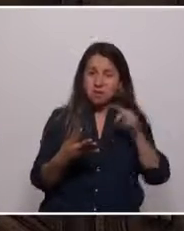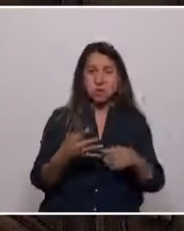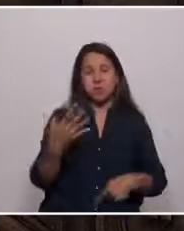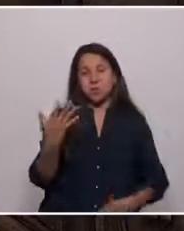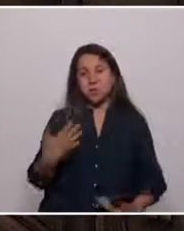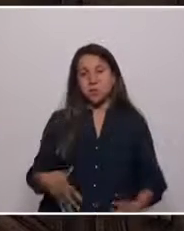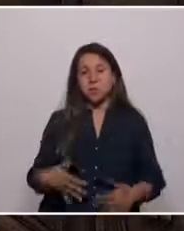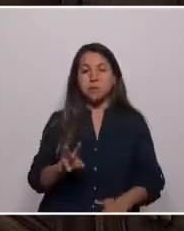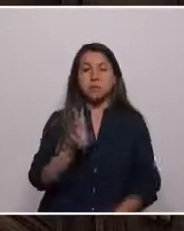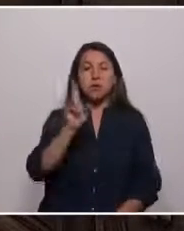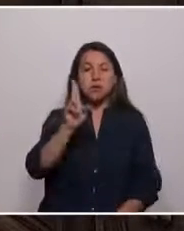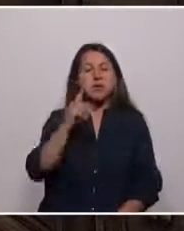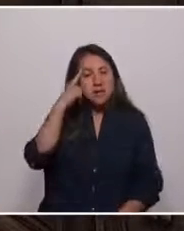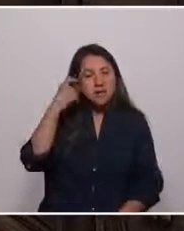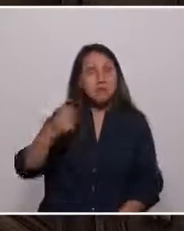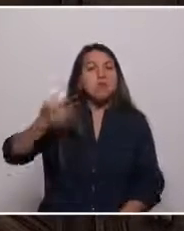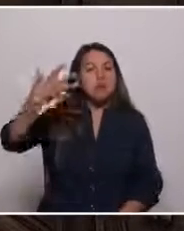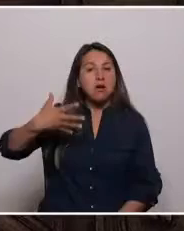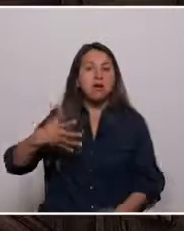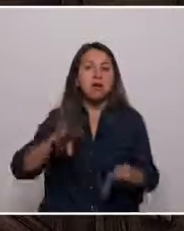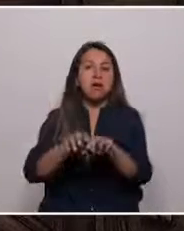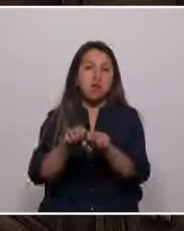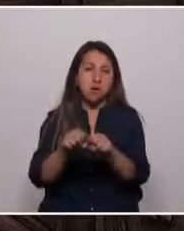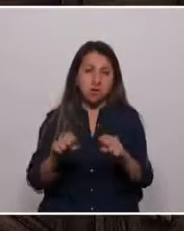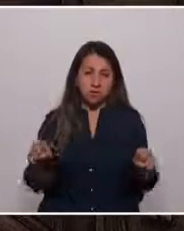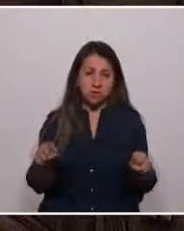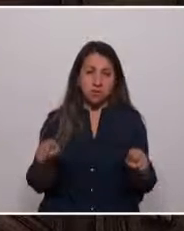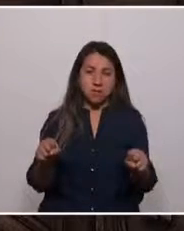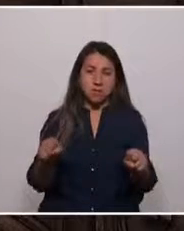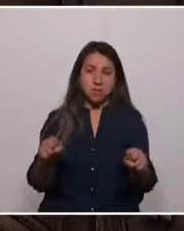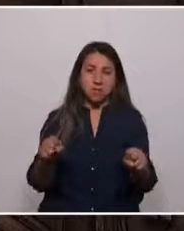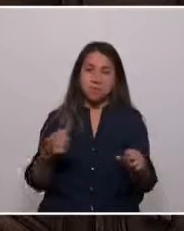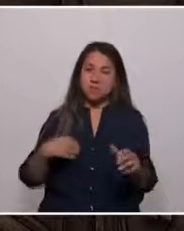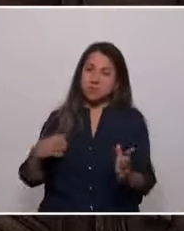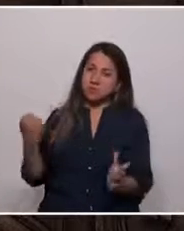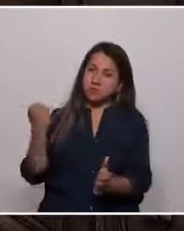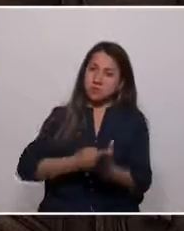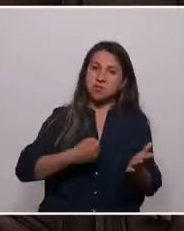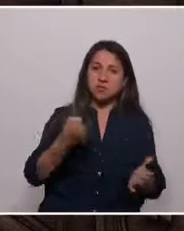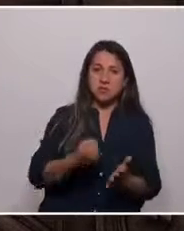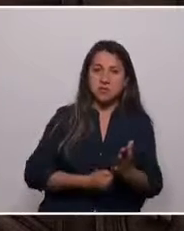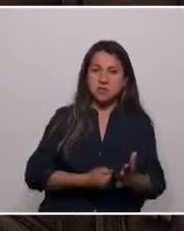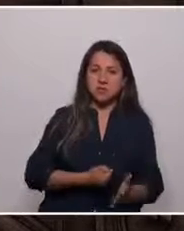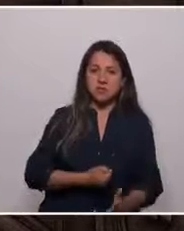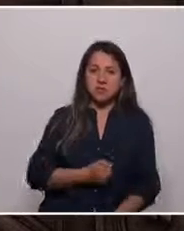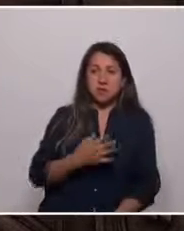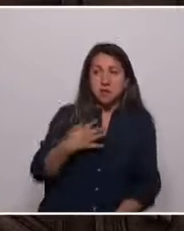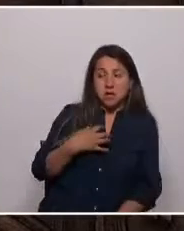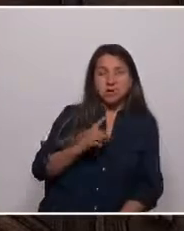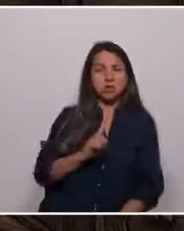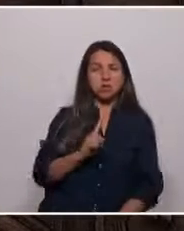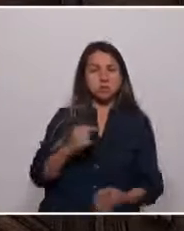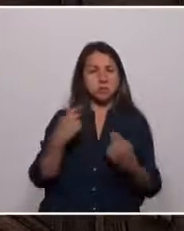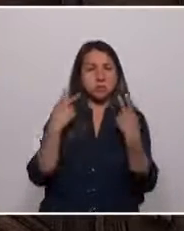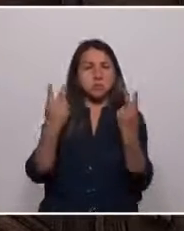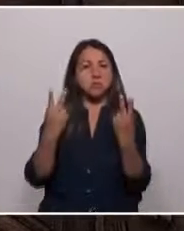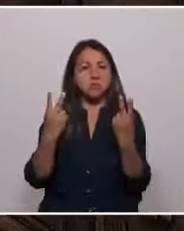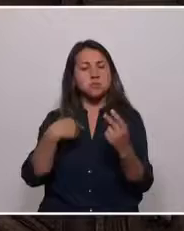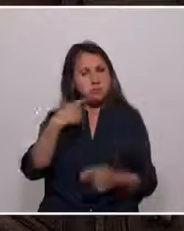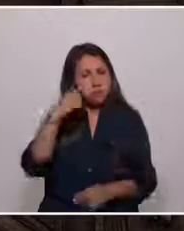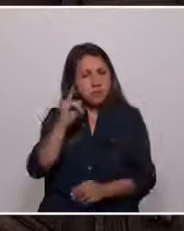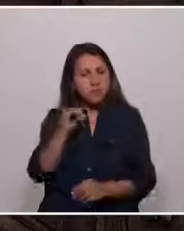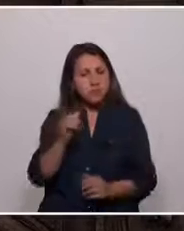y en el valor de los acuerdos y concurriré a ellos sin complejos cada vez que lo considero adecuado.